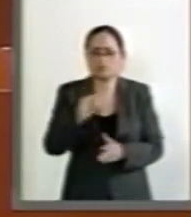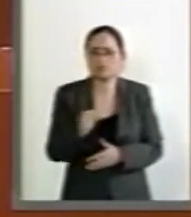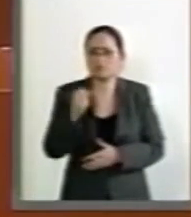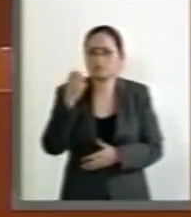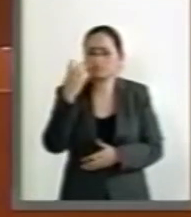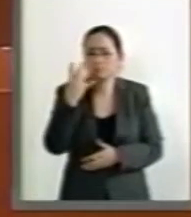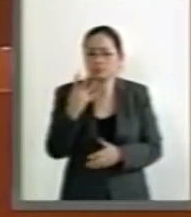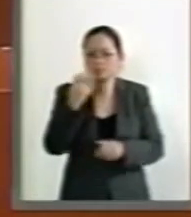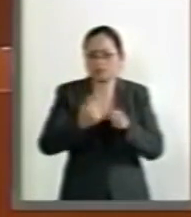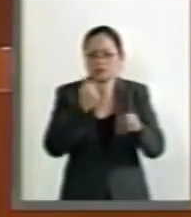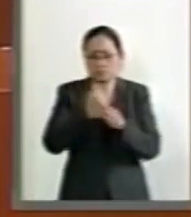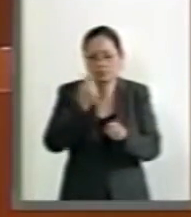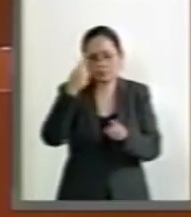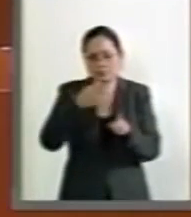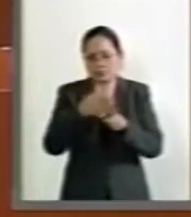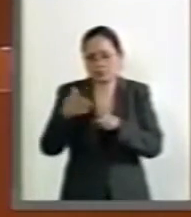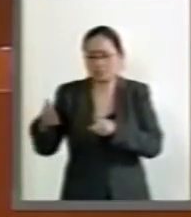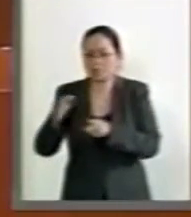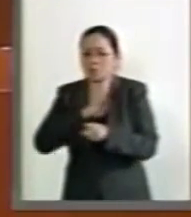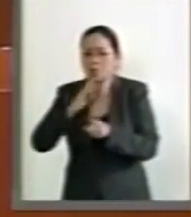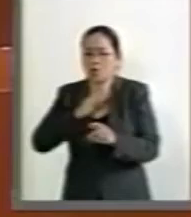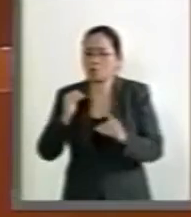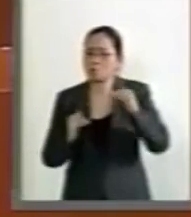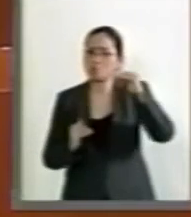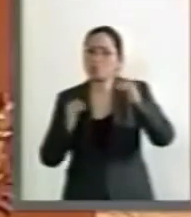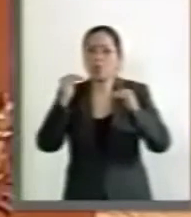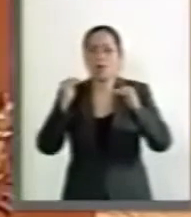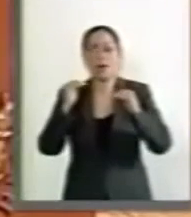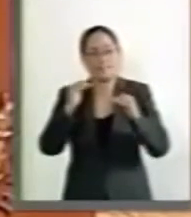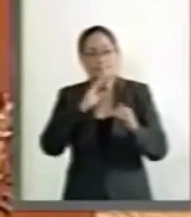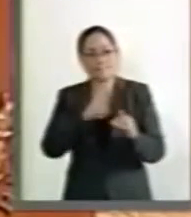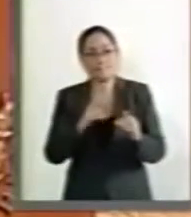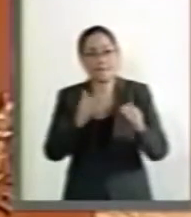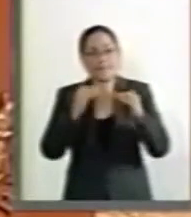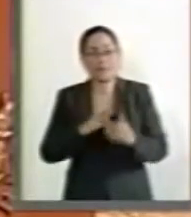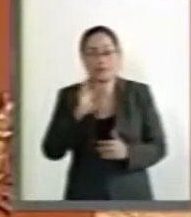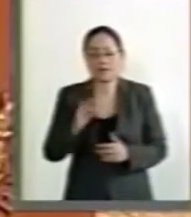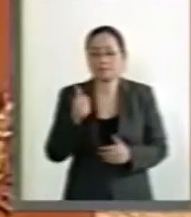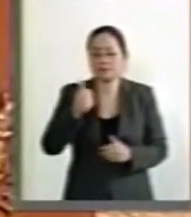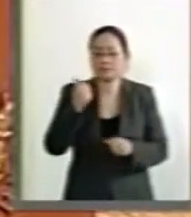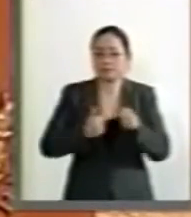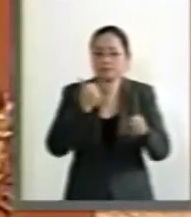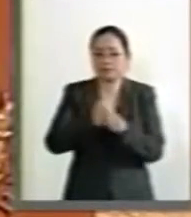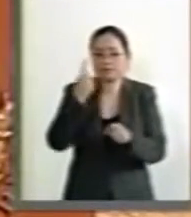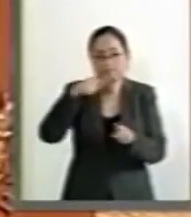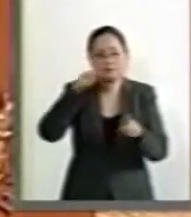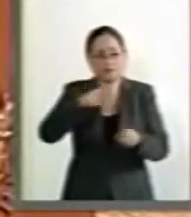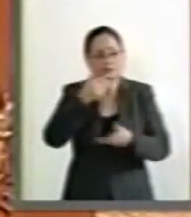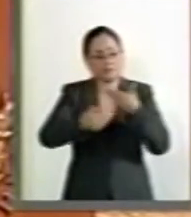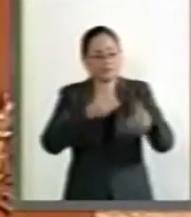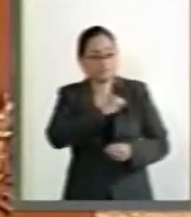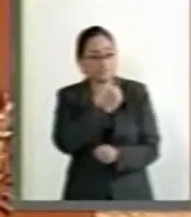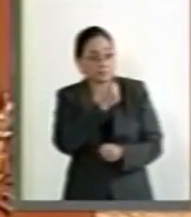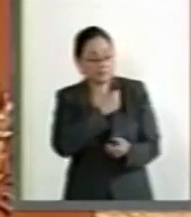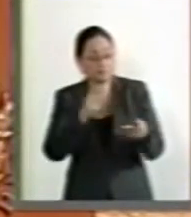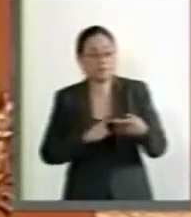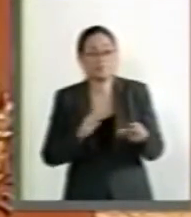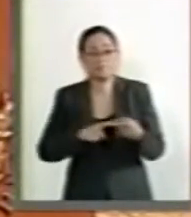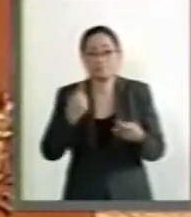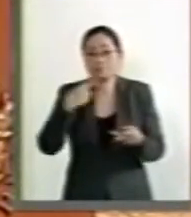años en abatir su rezago educativo, 46 años para contar con servicios de salud,